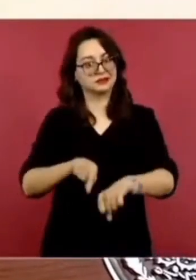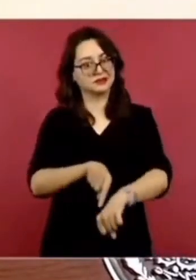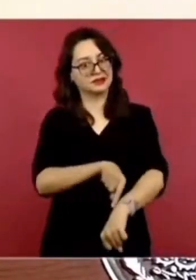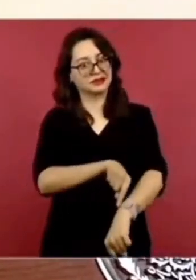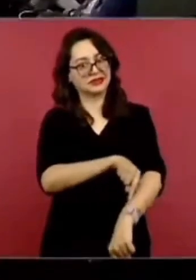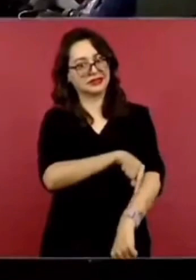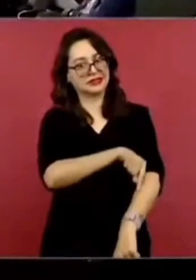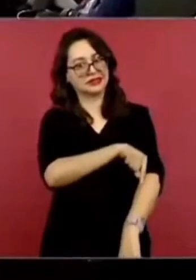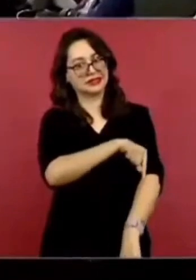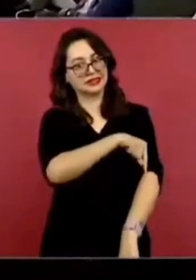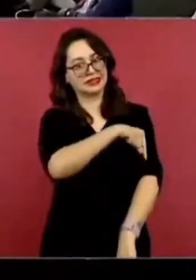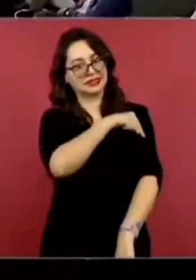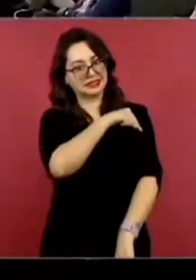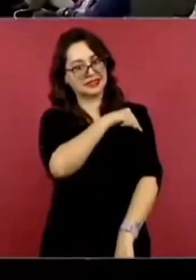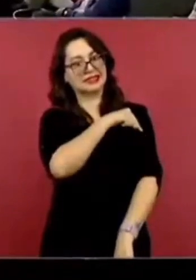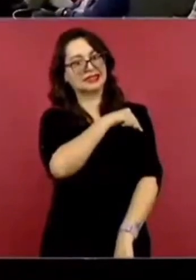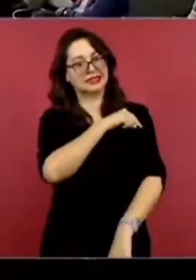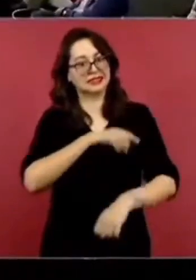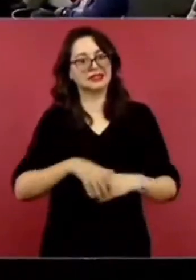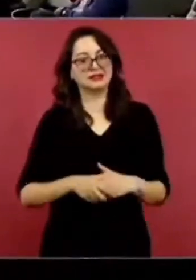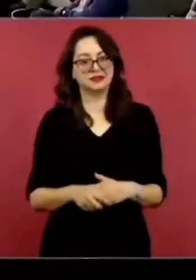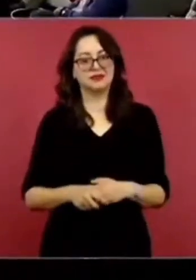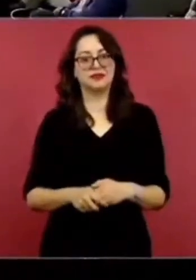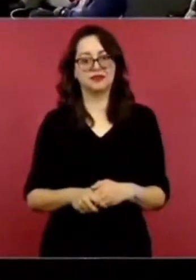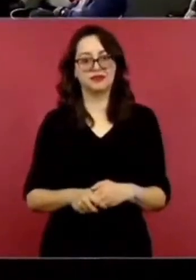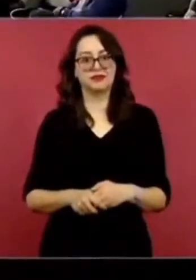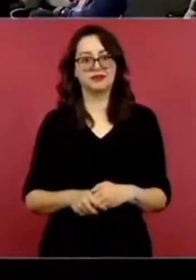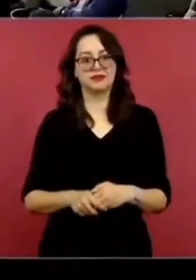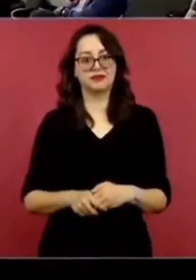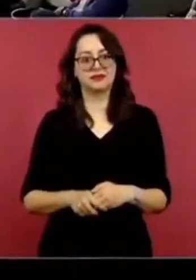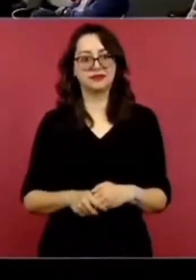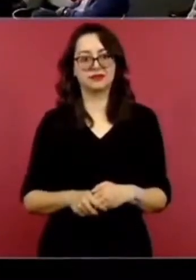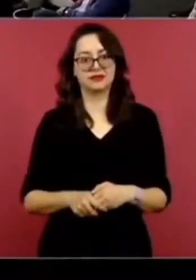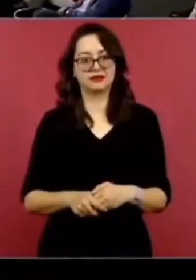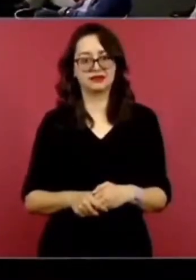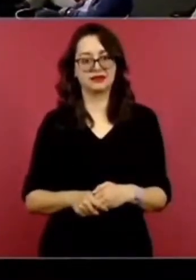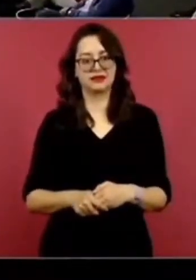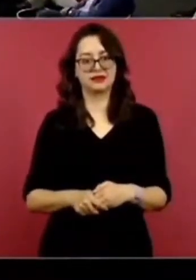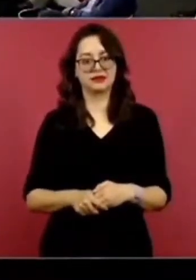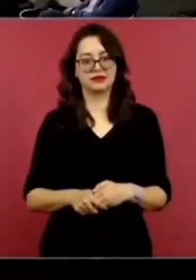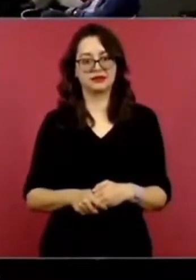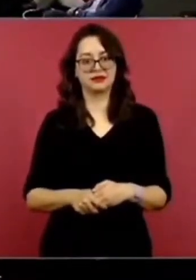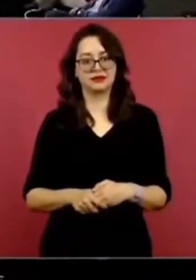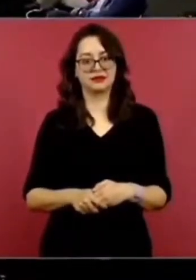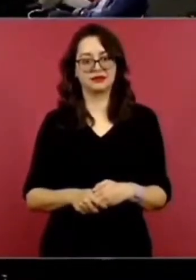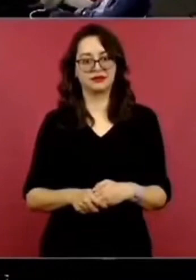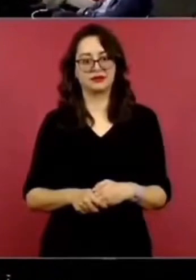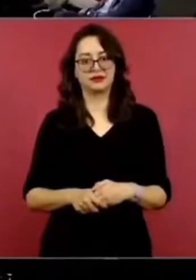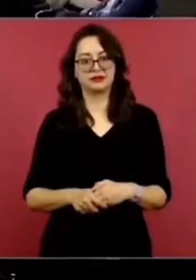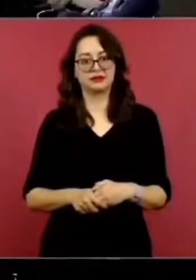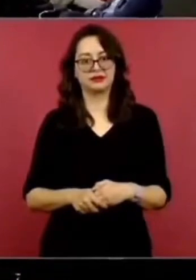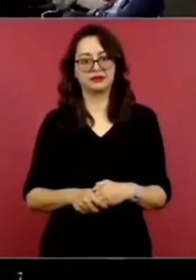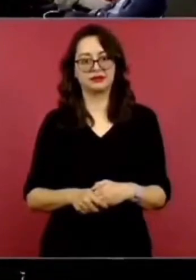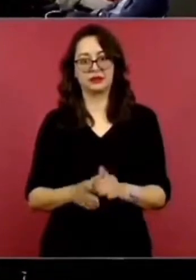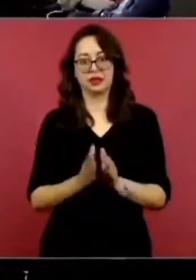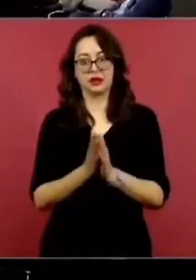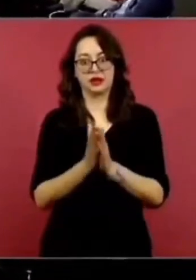Ah, sí, a ver, es este, todo un volumen.